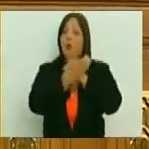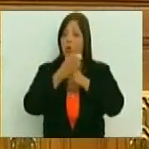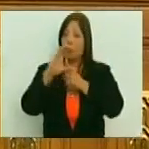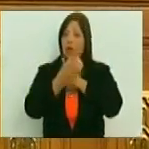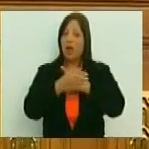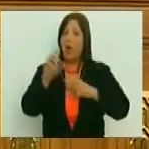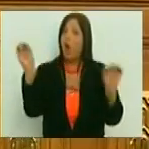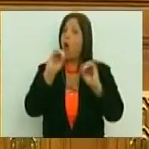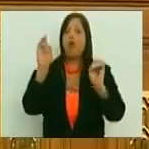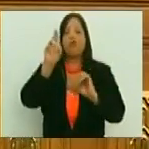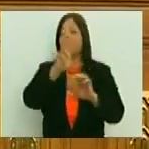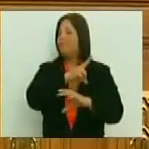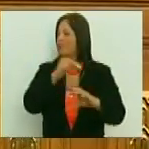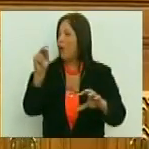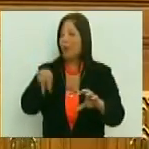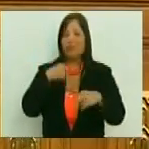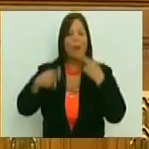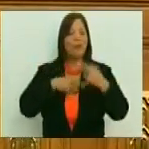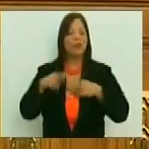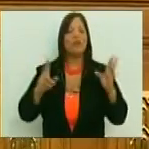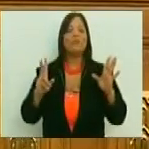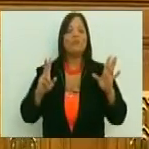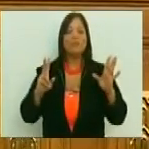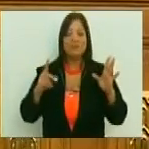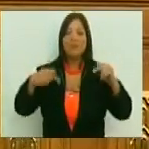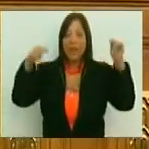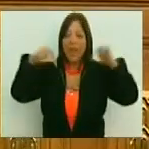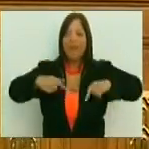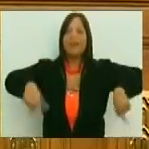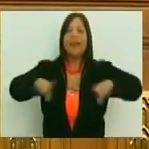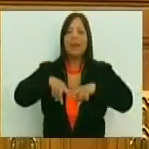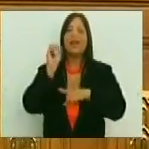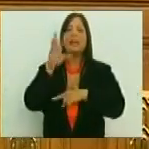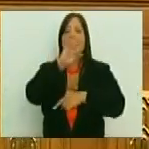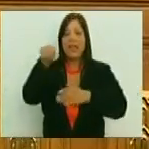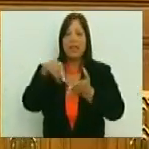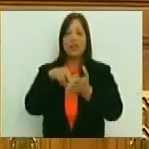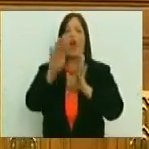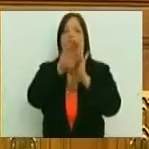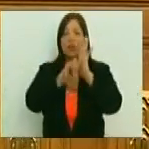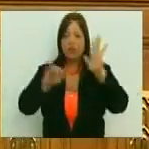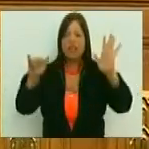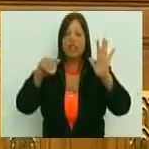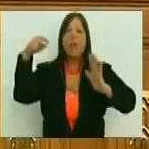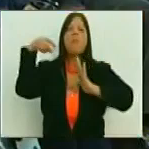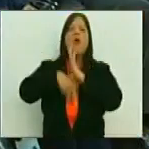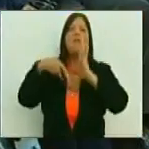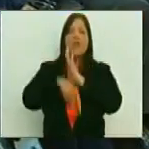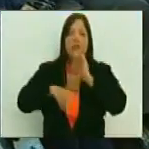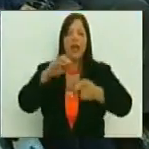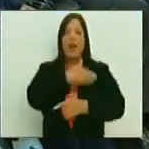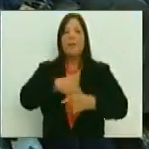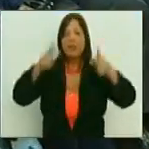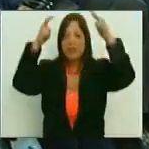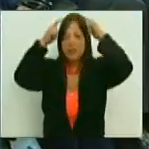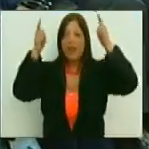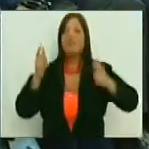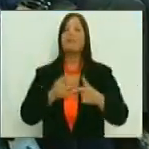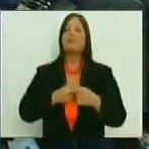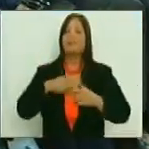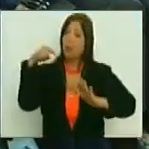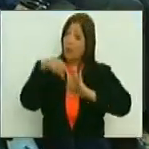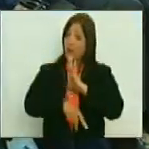o no es revolución. Y a fin de cuentas estamos en esta Asamblea Nacional Constituyente para profundizar el legado del Comandante Chávez.